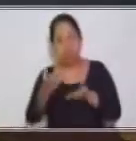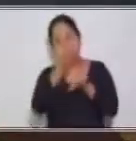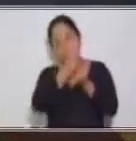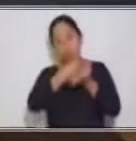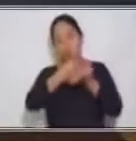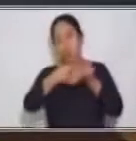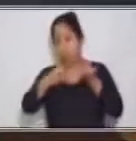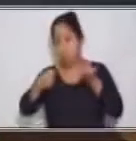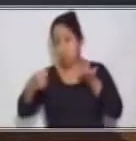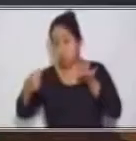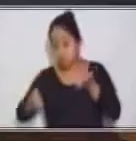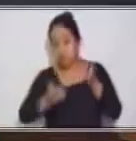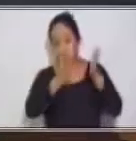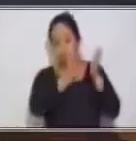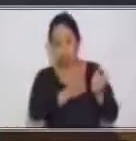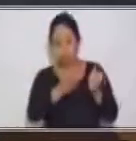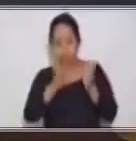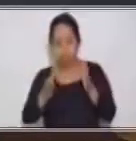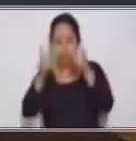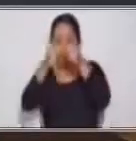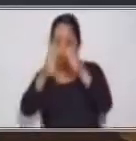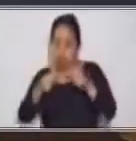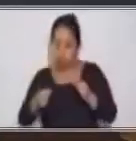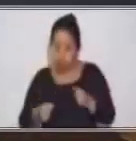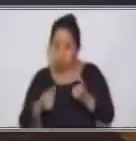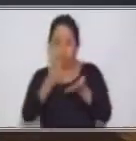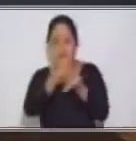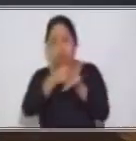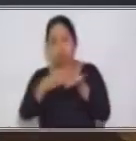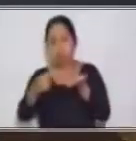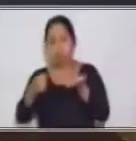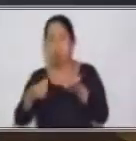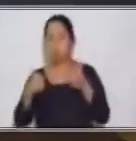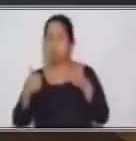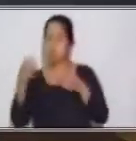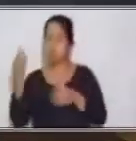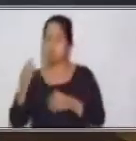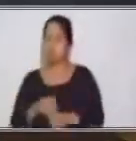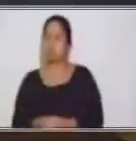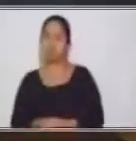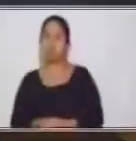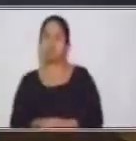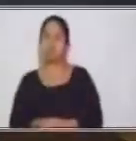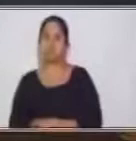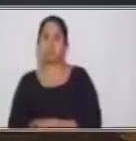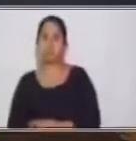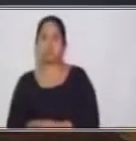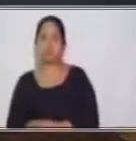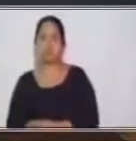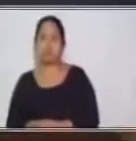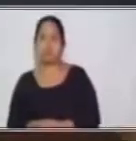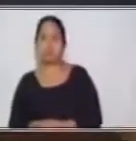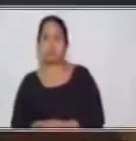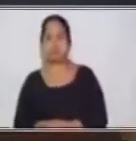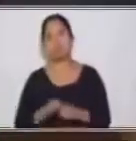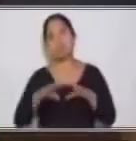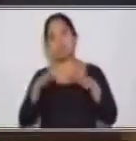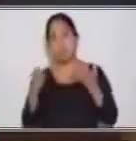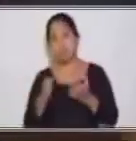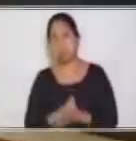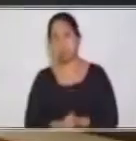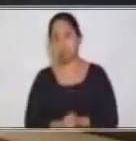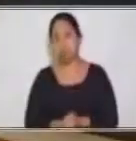a cabo ese proceso de texto escrito que esté realizando. Entonces, ten presente